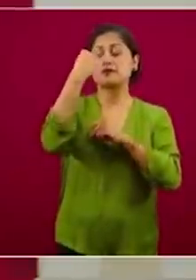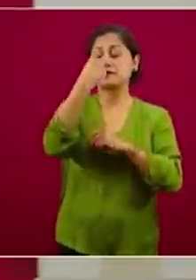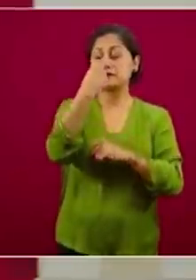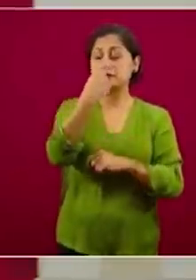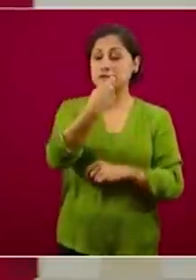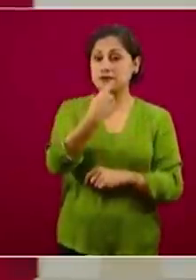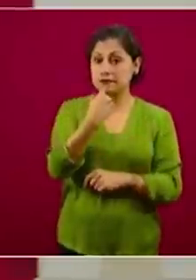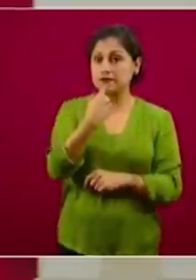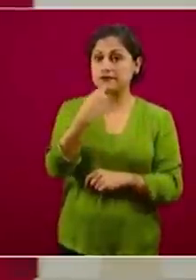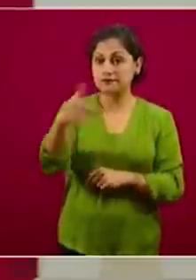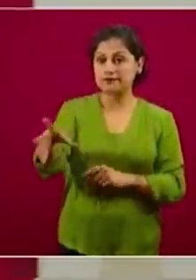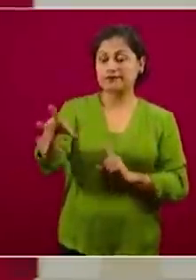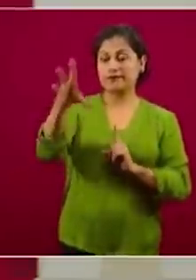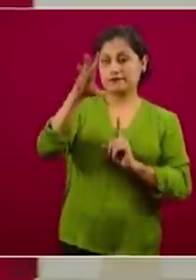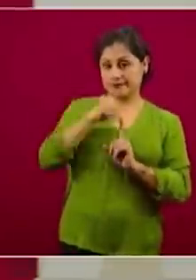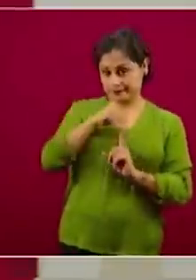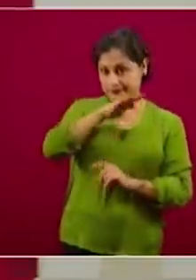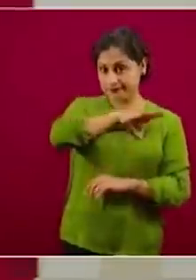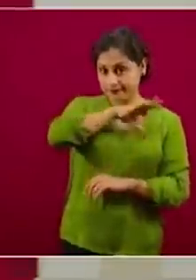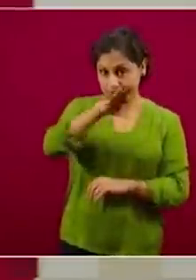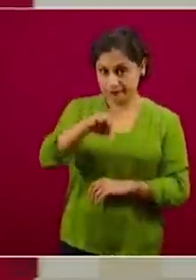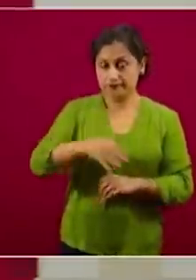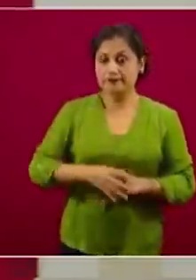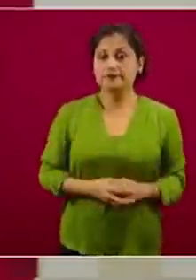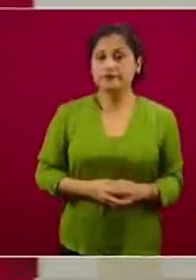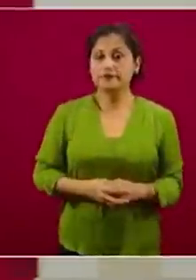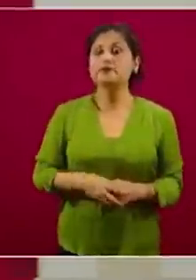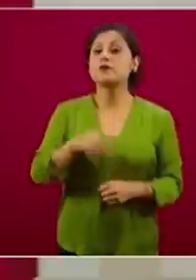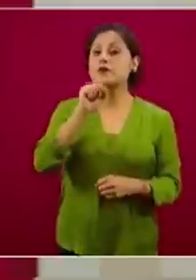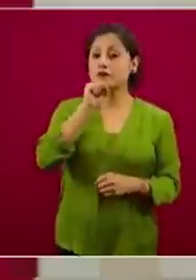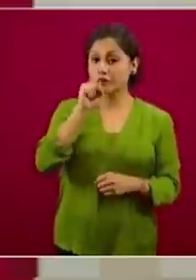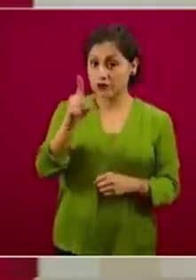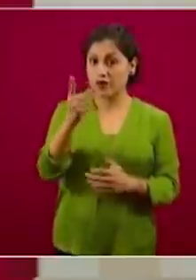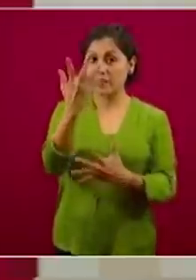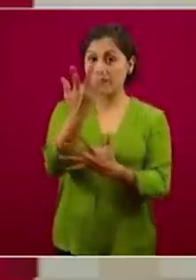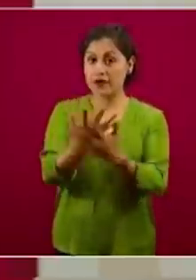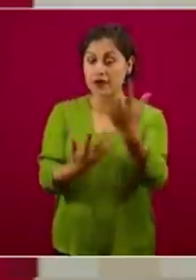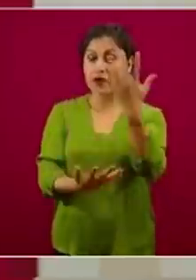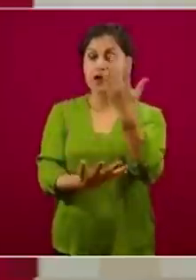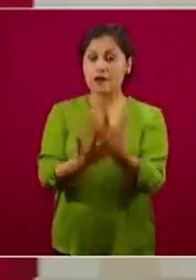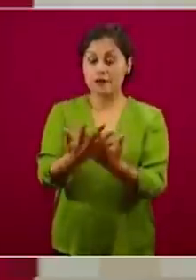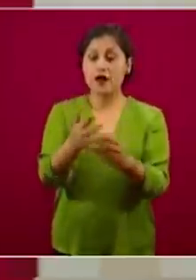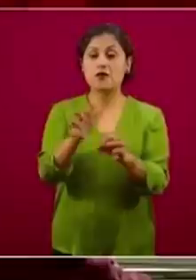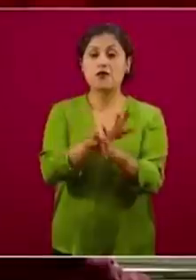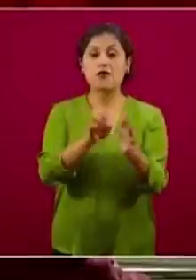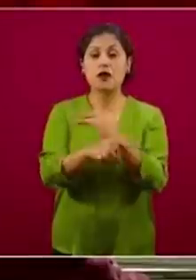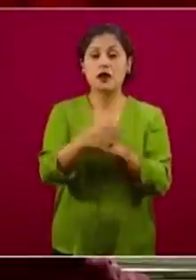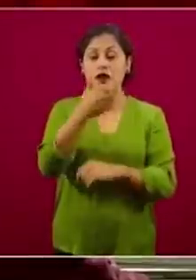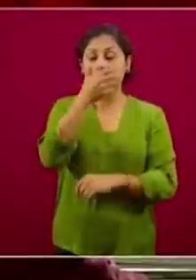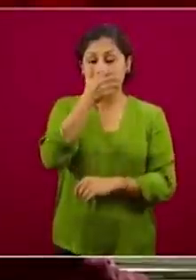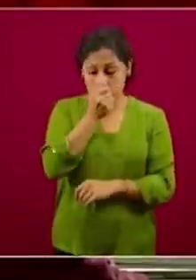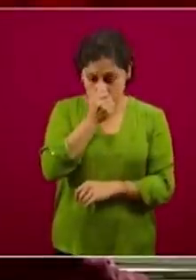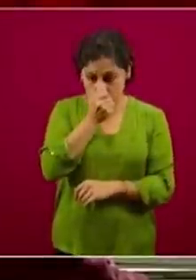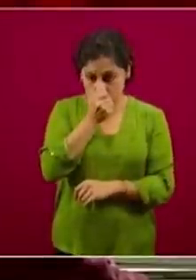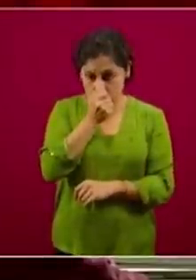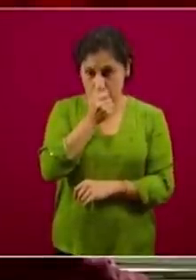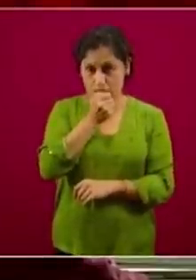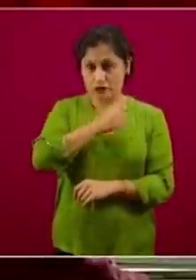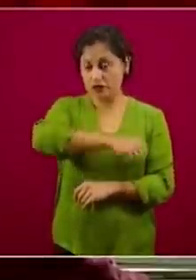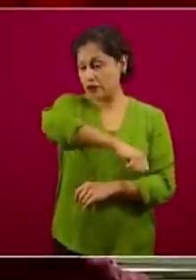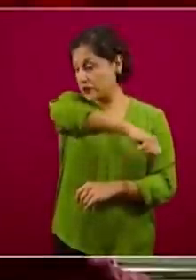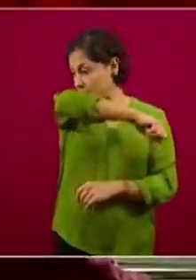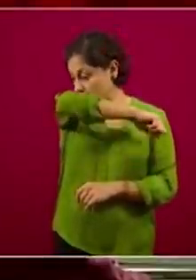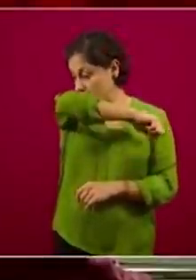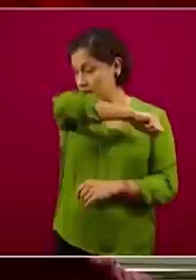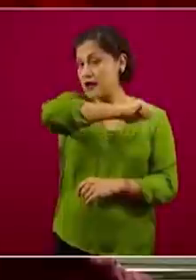causarle el contagio. También se transmite por las manos, cuando estornudamos en las manos, achú, en vez de hacerlo sobre